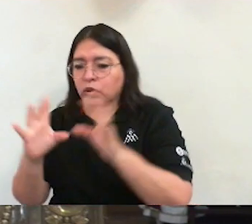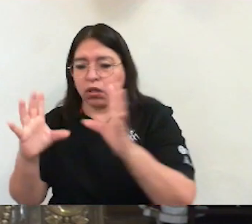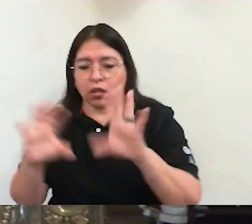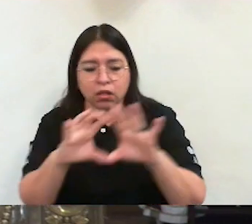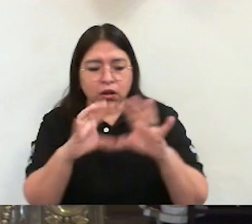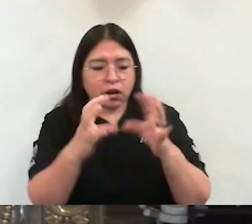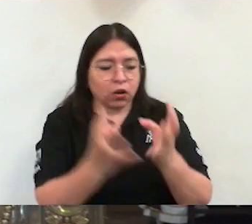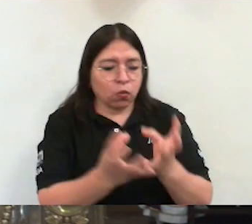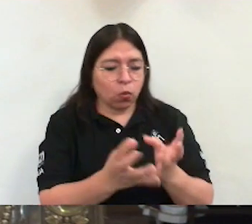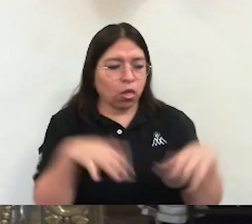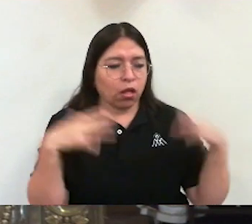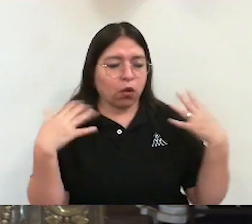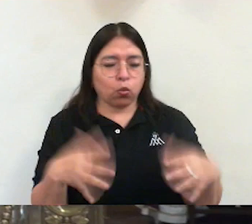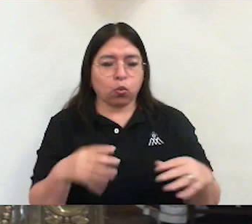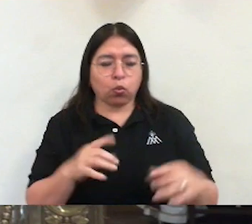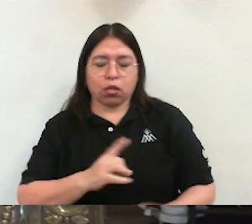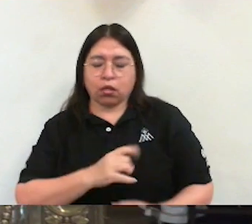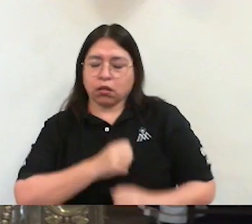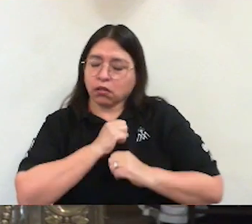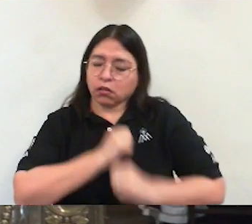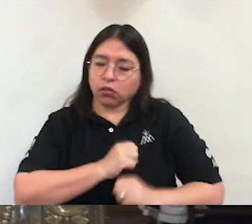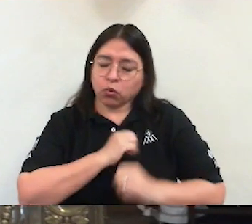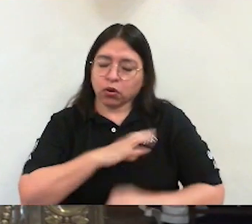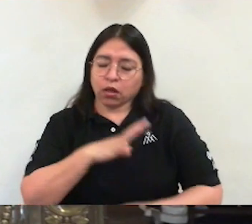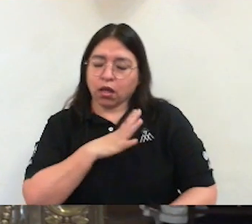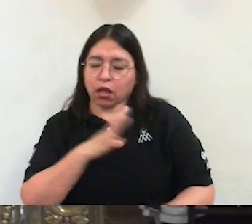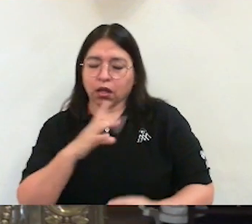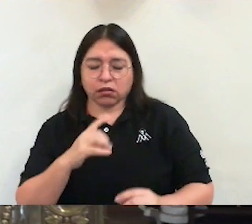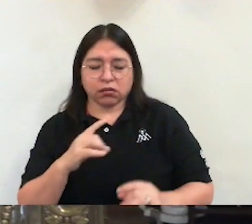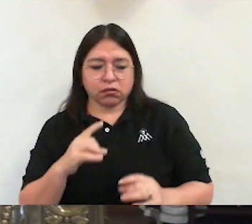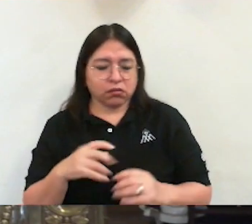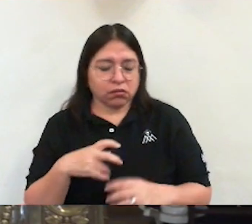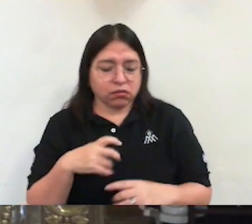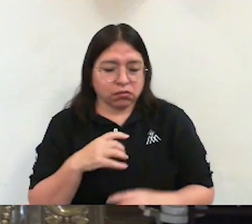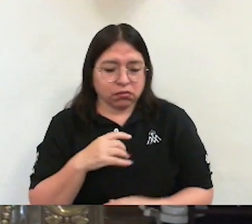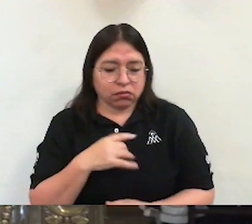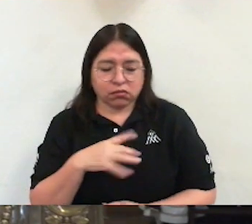dolor y pueden provocar desesperanza.